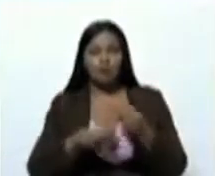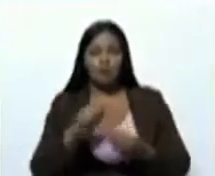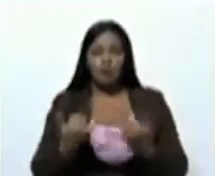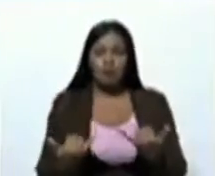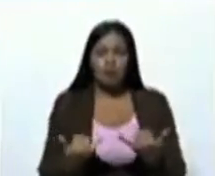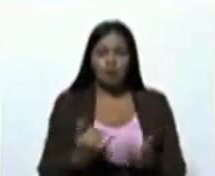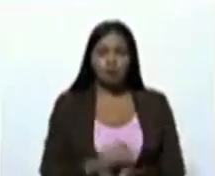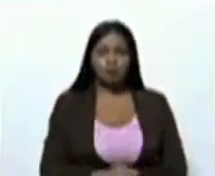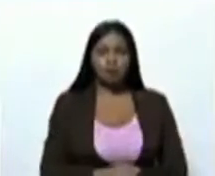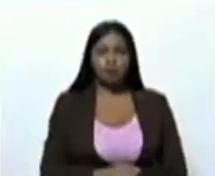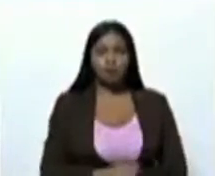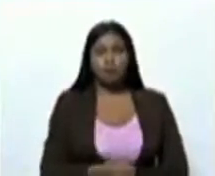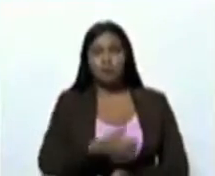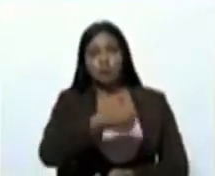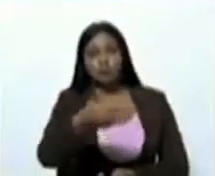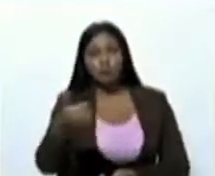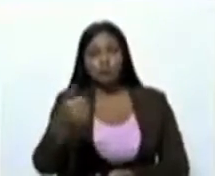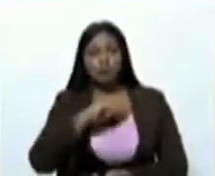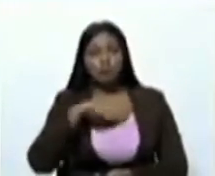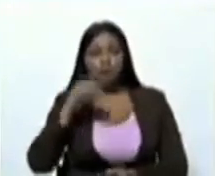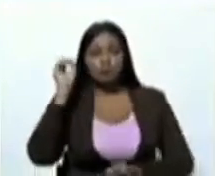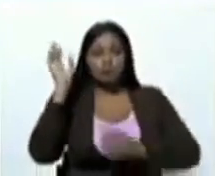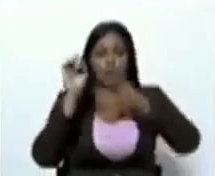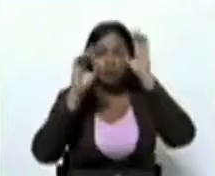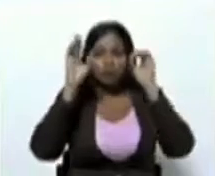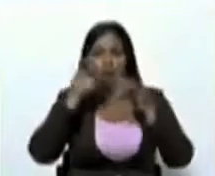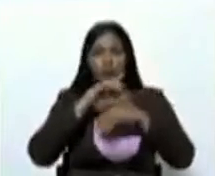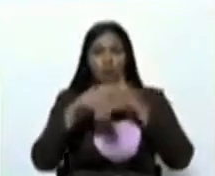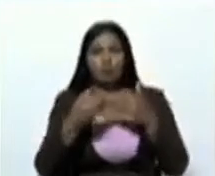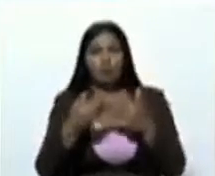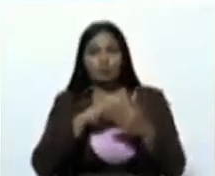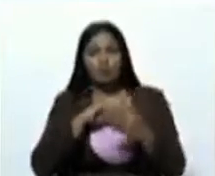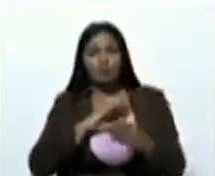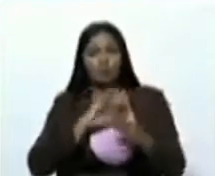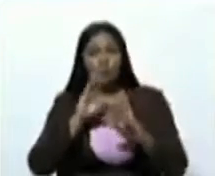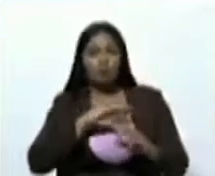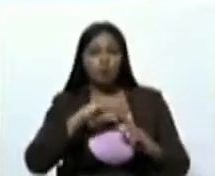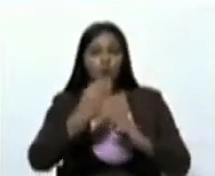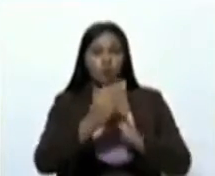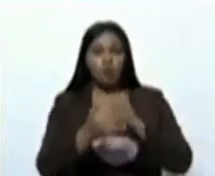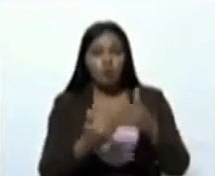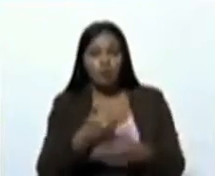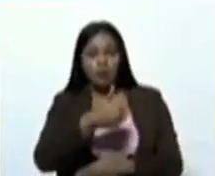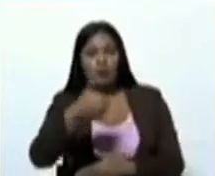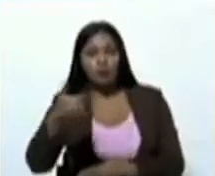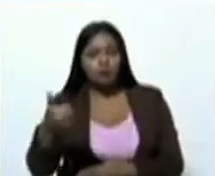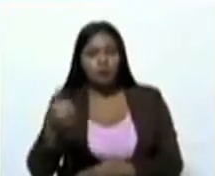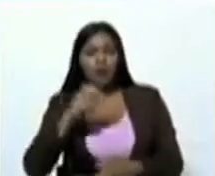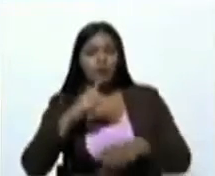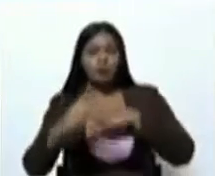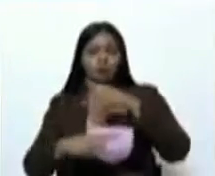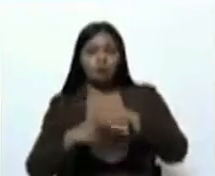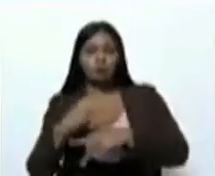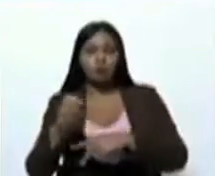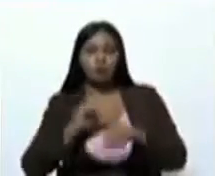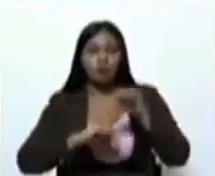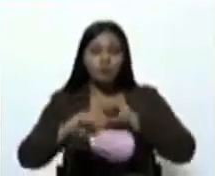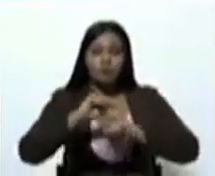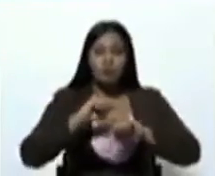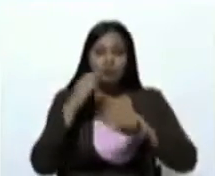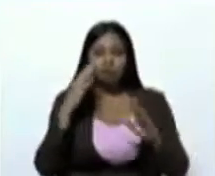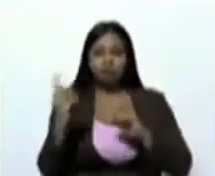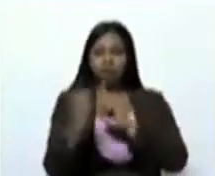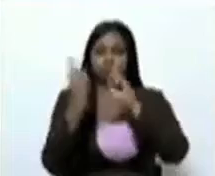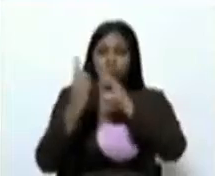y cada uno de nuestros inventores, nuestros académicos, de nuestros cultores, es decir, de todos aquellos de la producción científica que se han ido